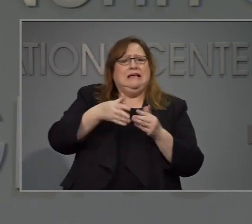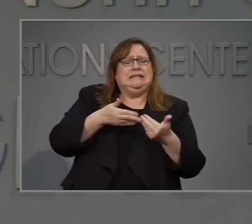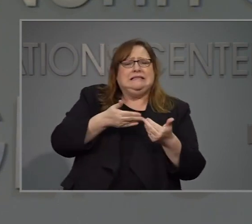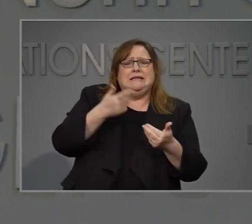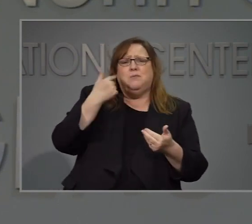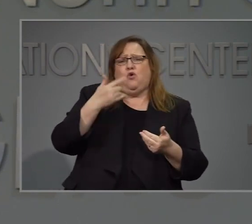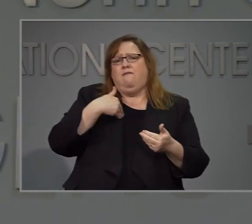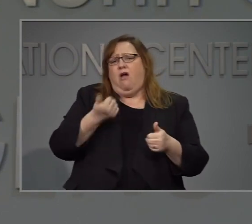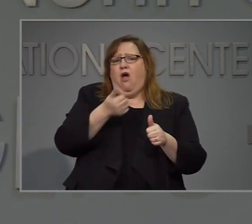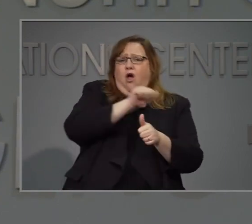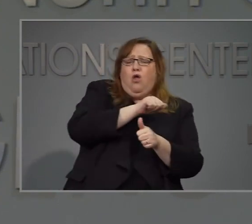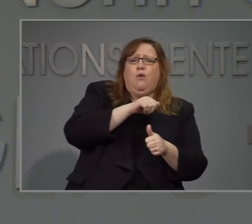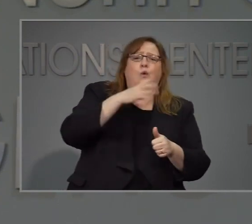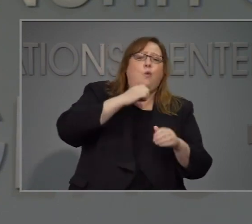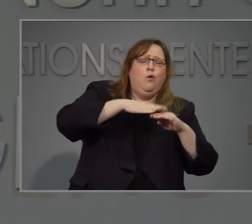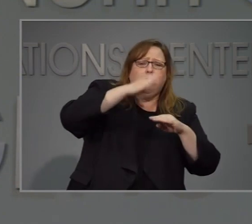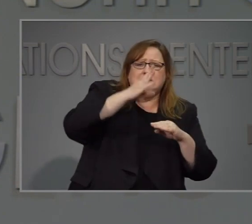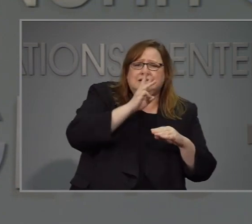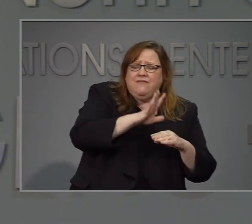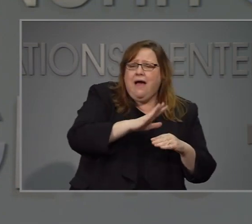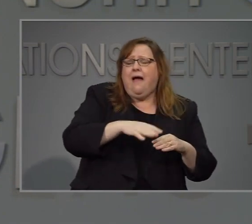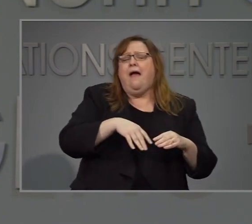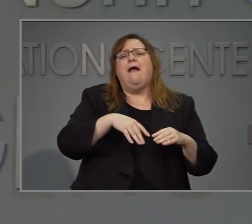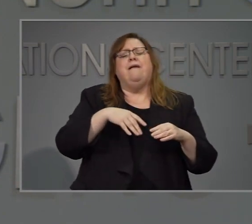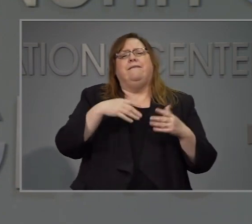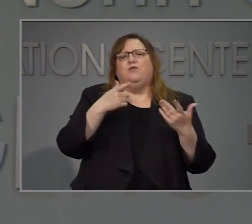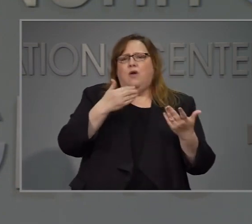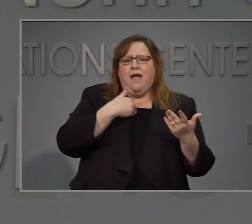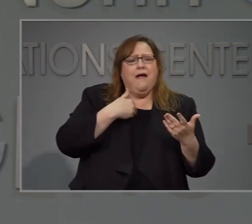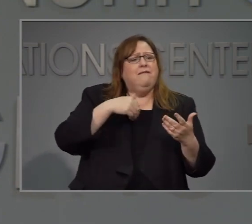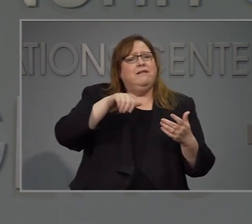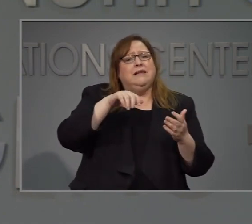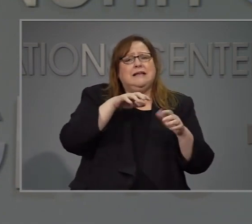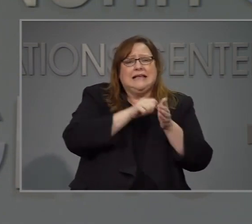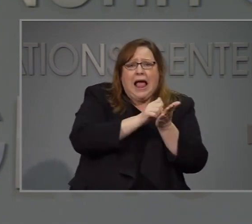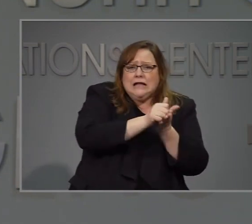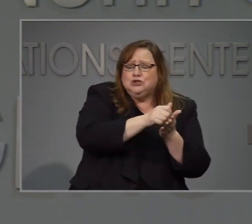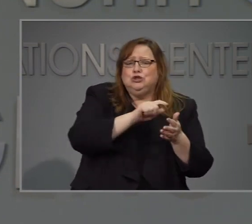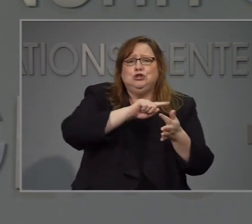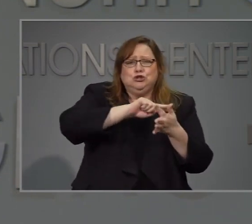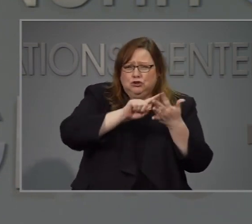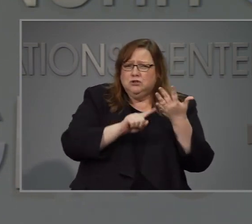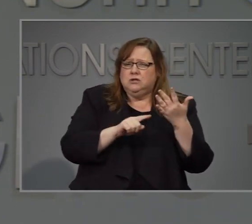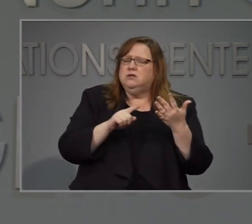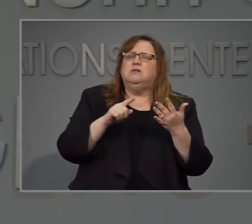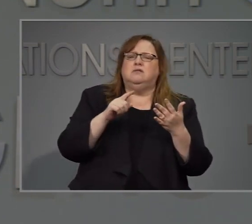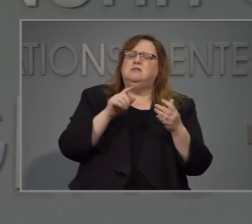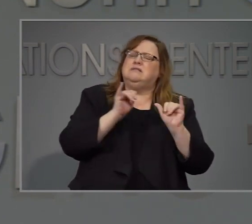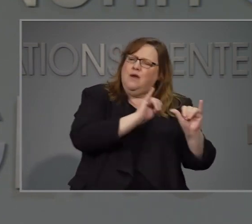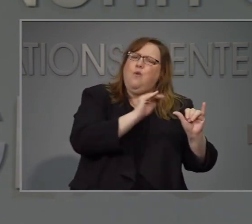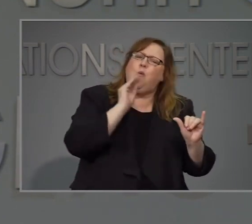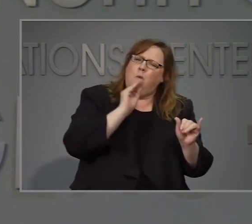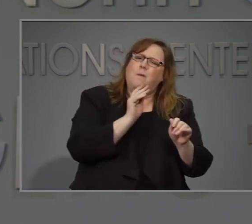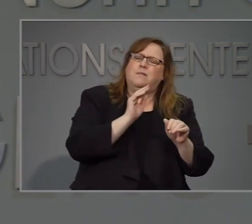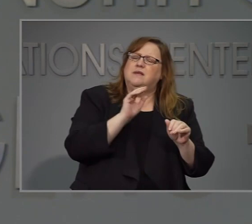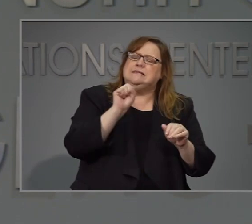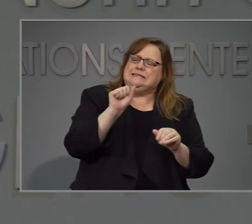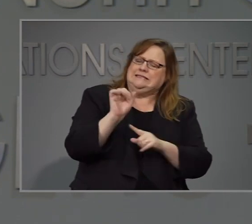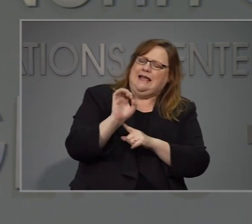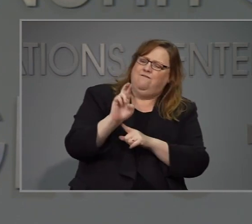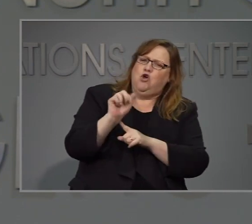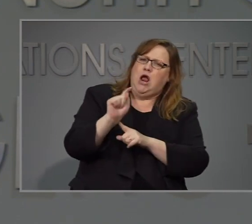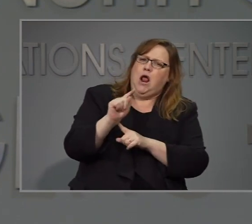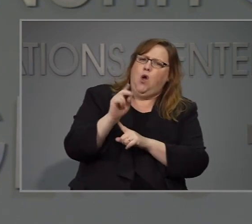enfermedades graves. teletrabajo y cuando sea posible es altamente recomendable y estar más segura en casa